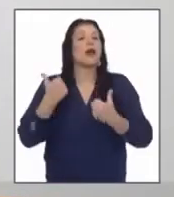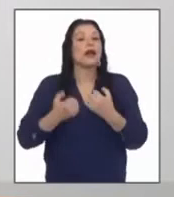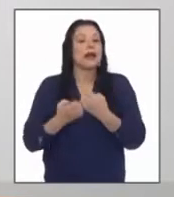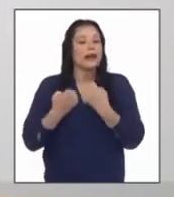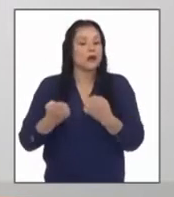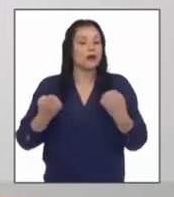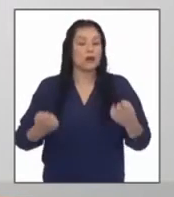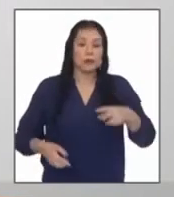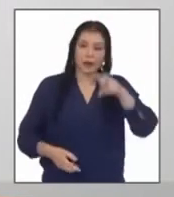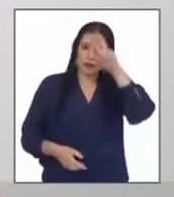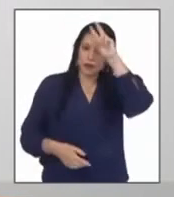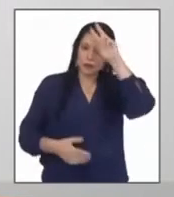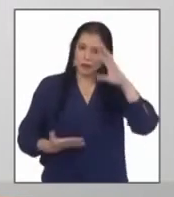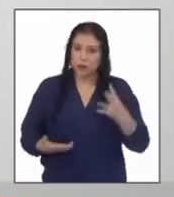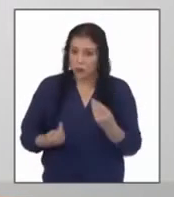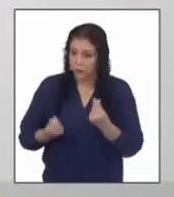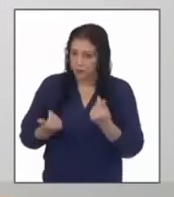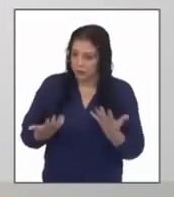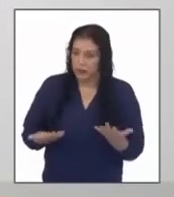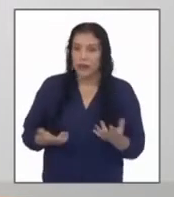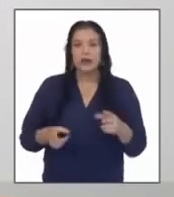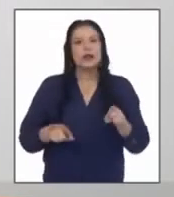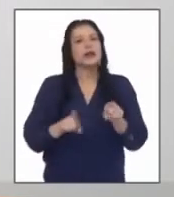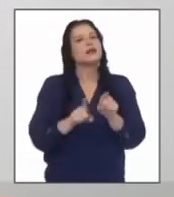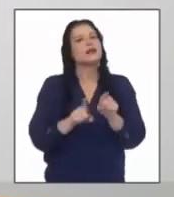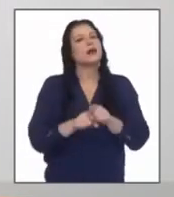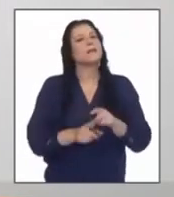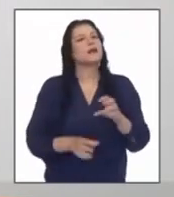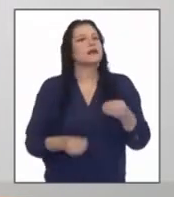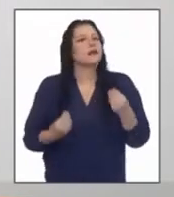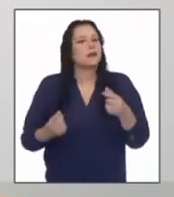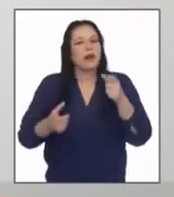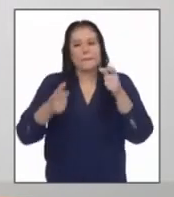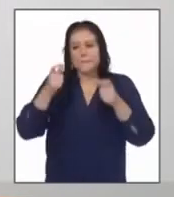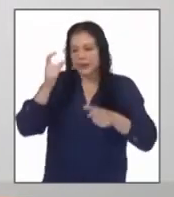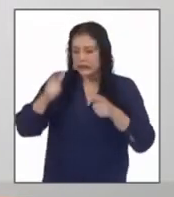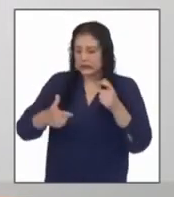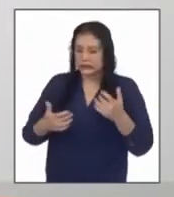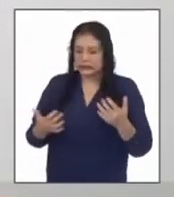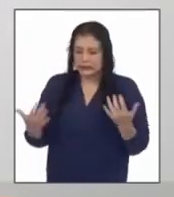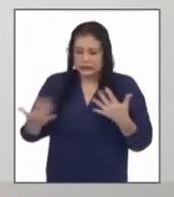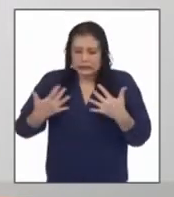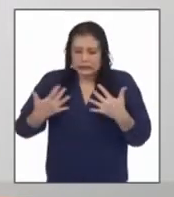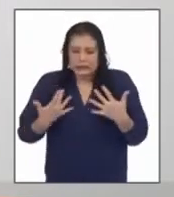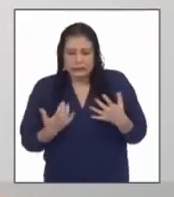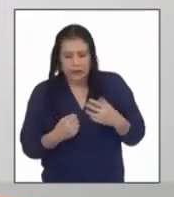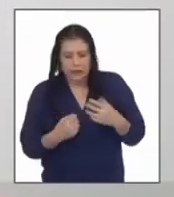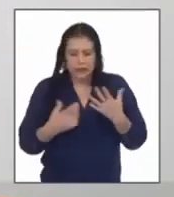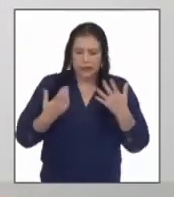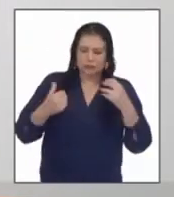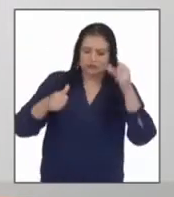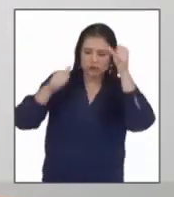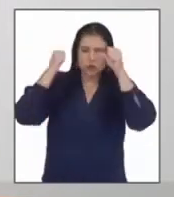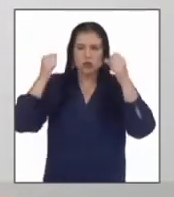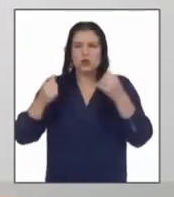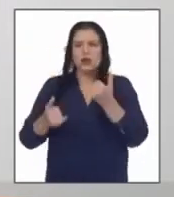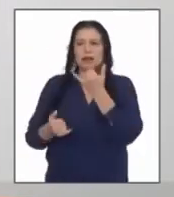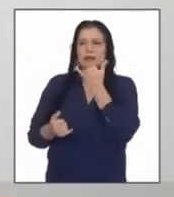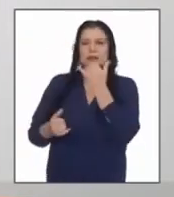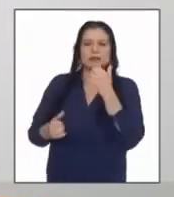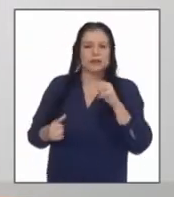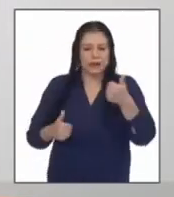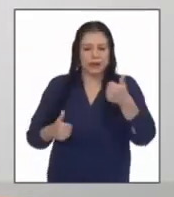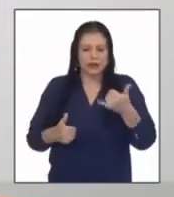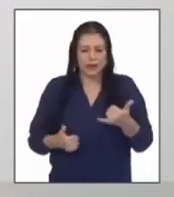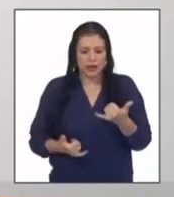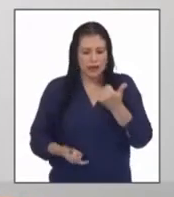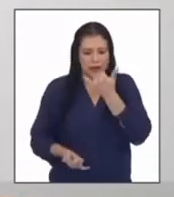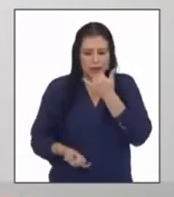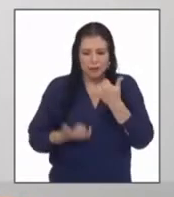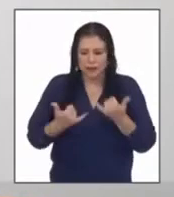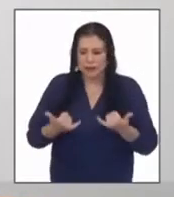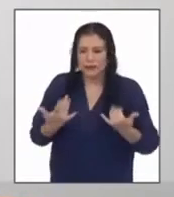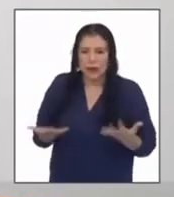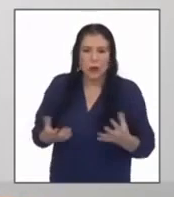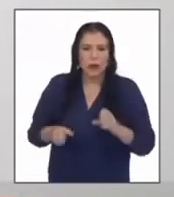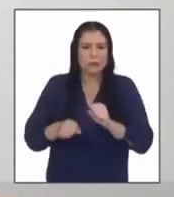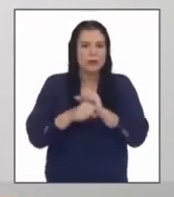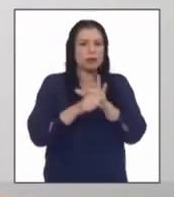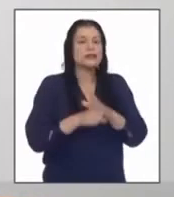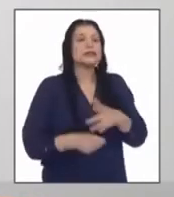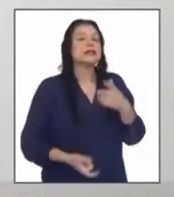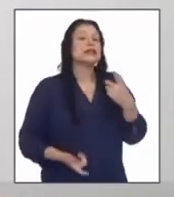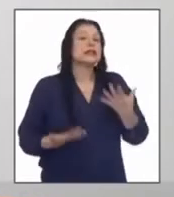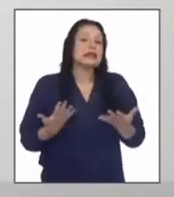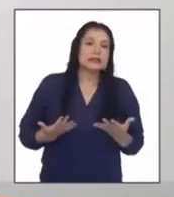del país también como las personas le temen a esa incertidumbre e inestabilidad y son